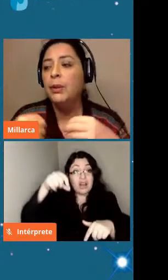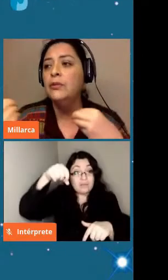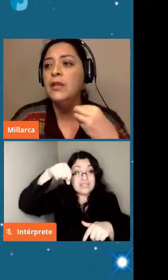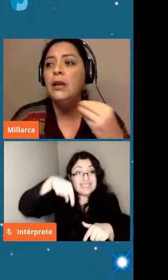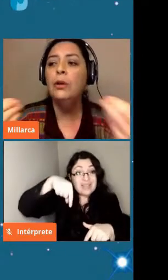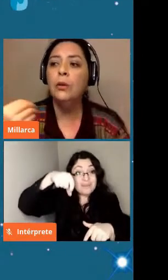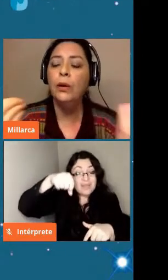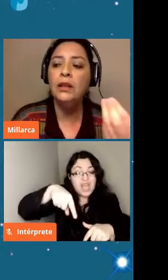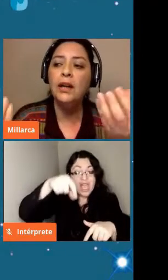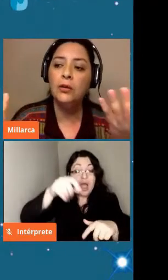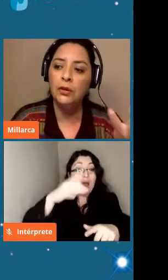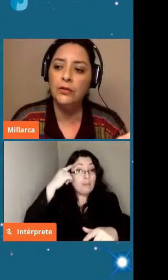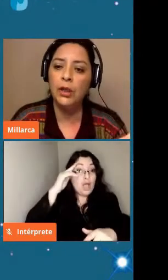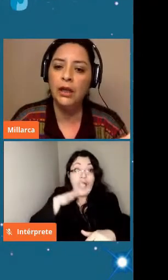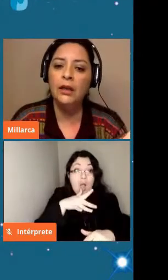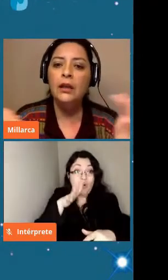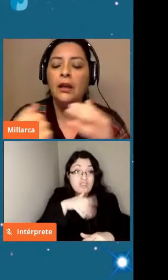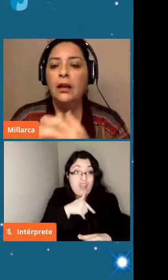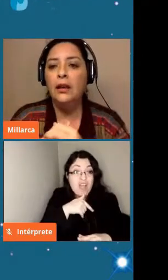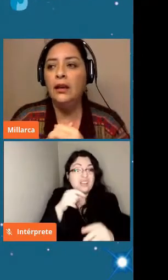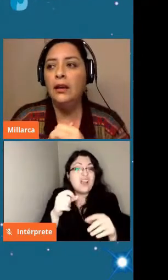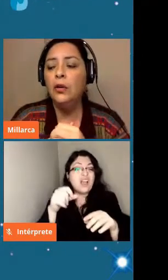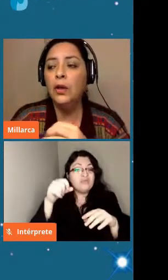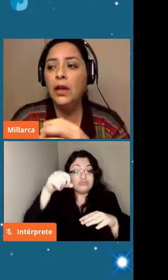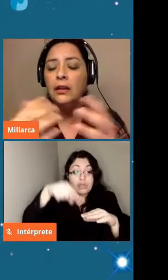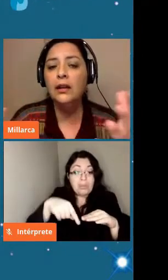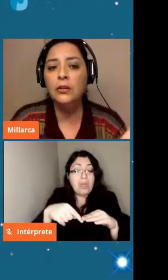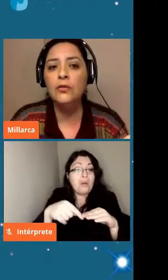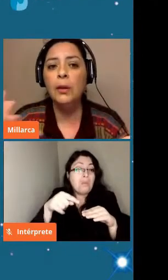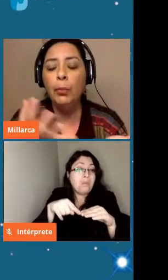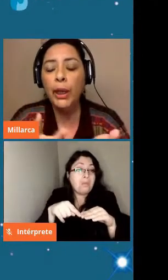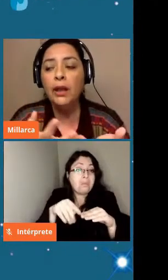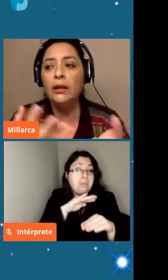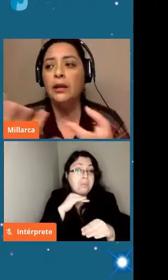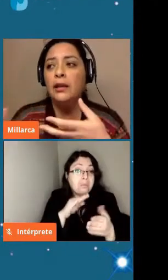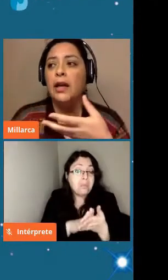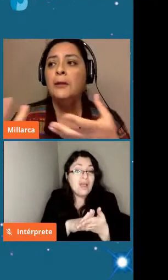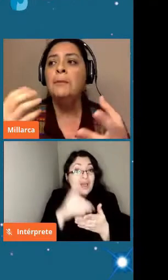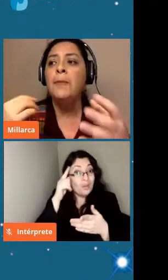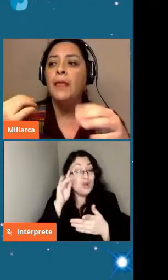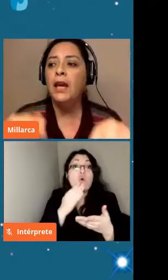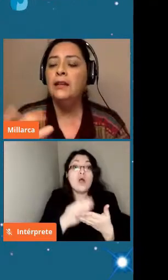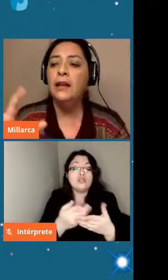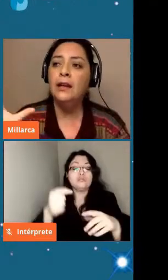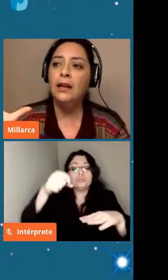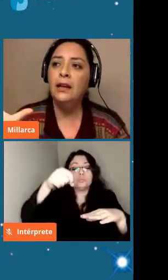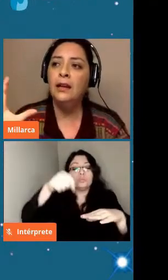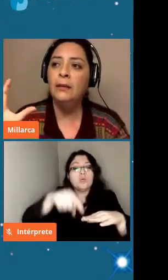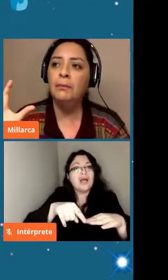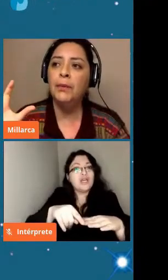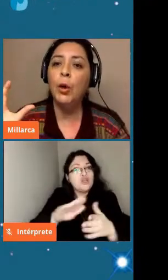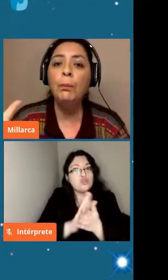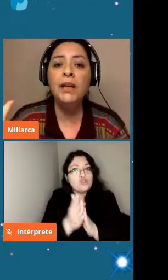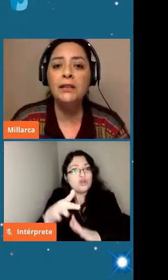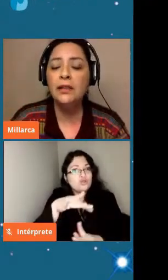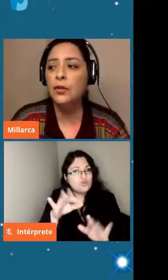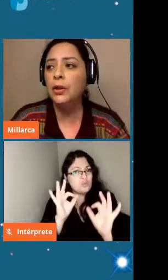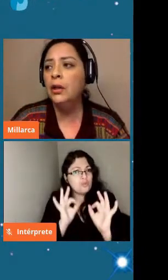va a germinar pero sí cuando encuentran las condiciones correctas entonces puede generar esta